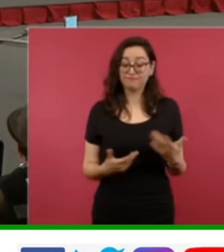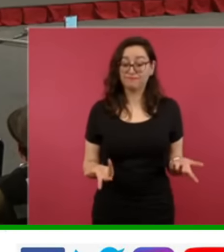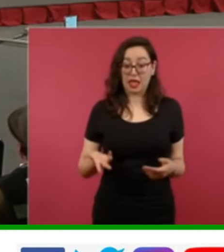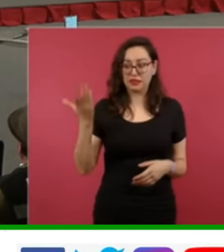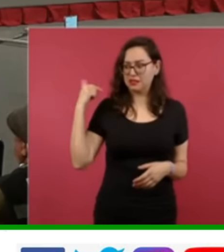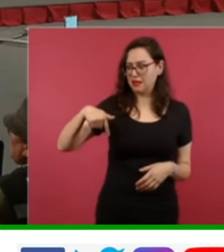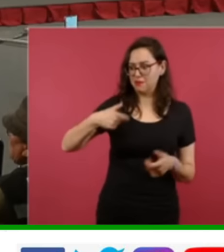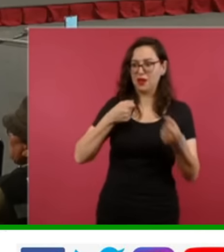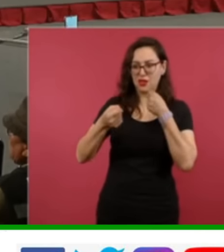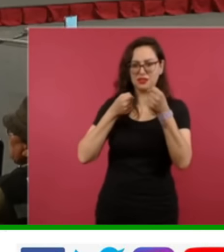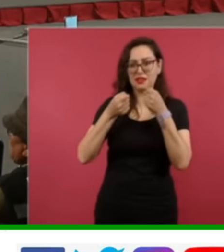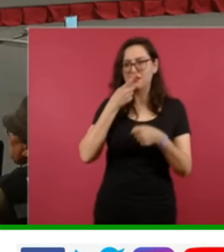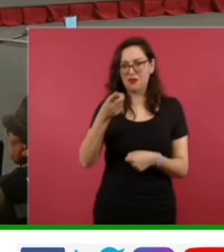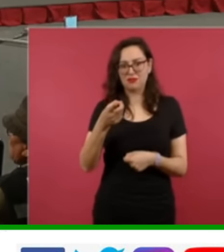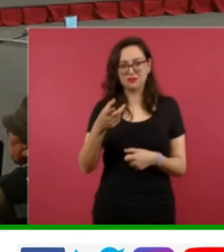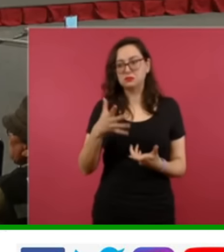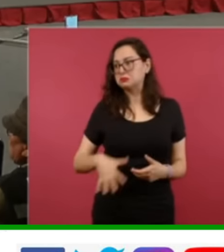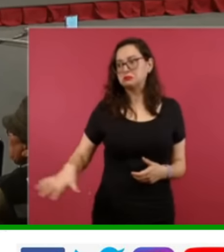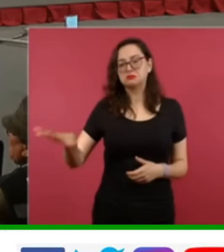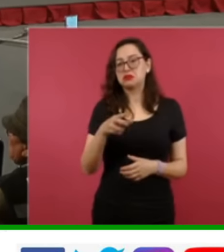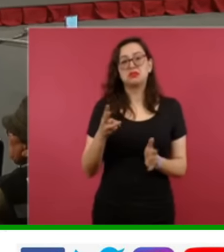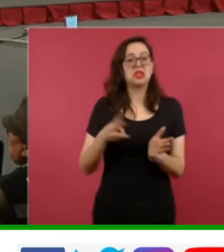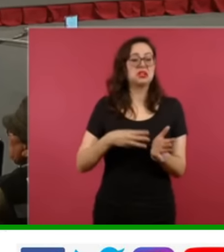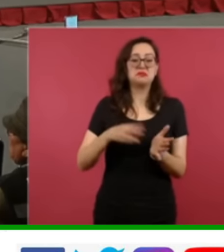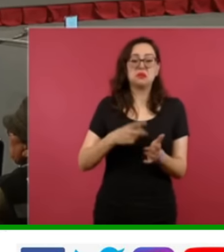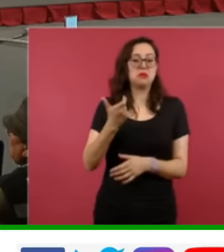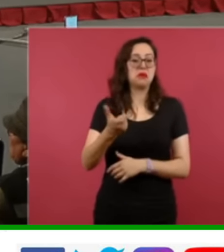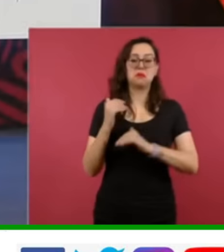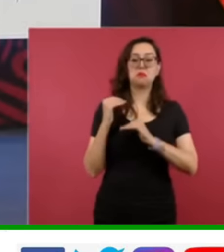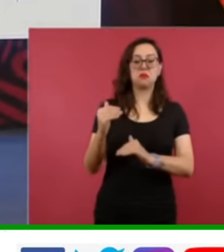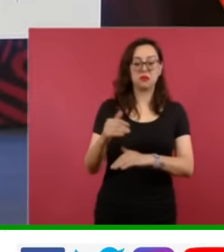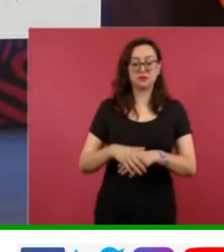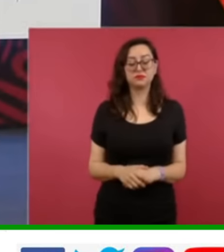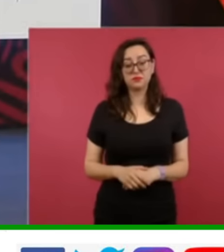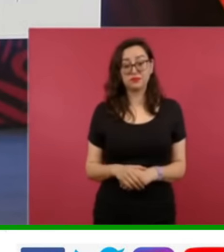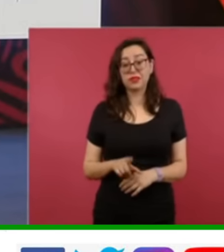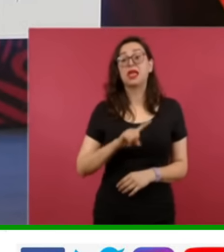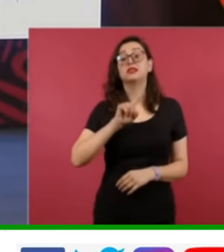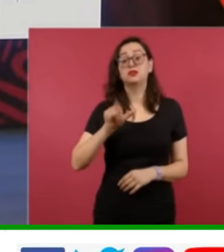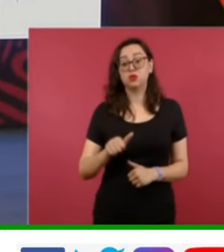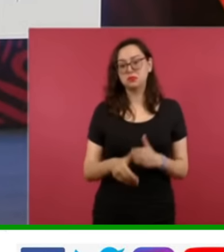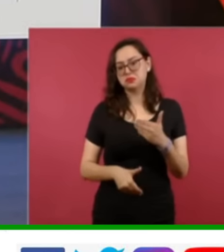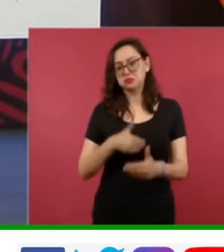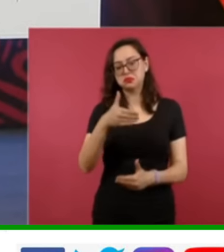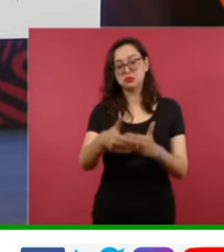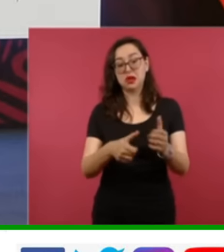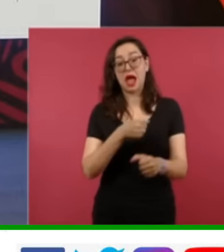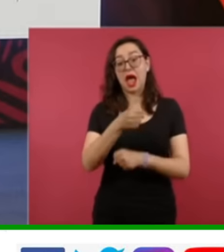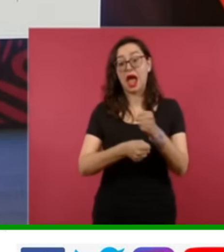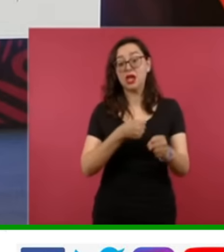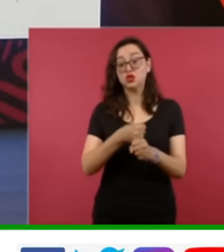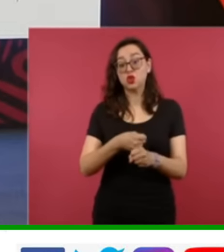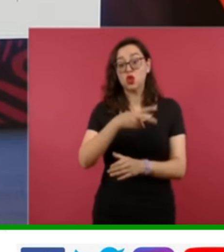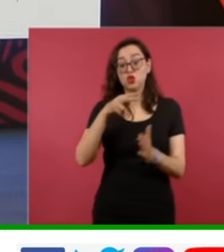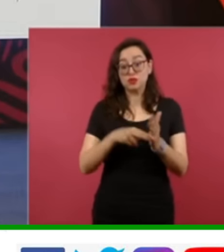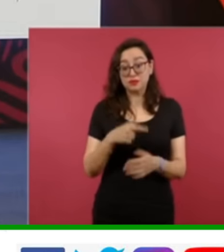Años después, llegó la reforma de 2007. Esta reforma le aplicó a los afiliados al ISTE, es decir, a los